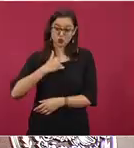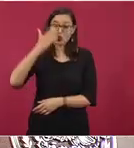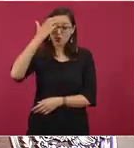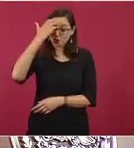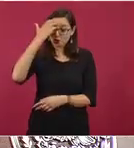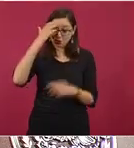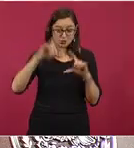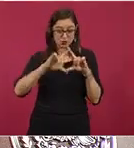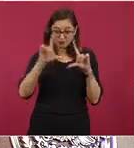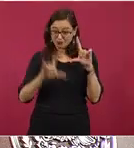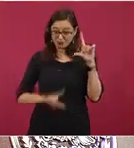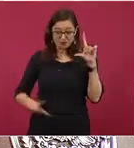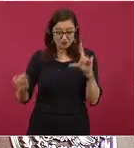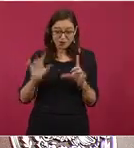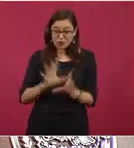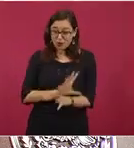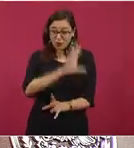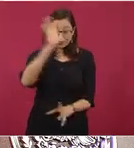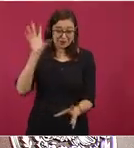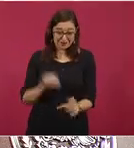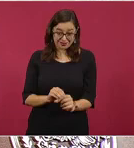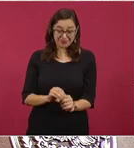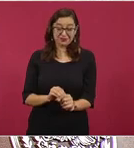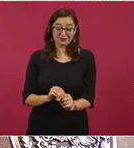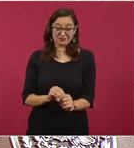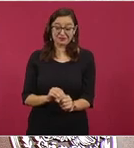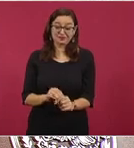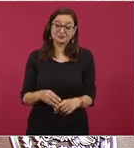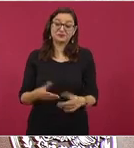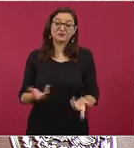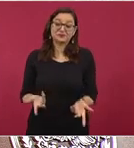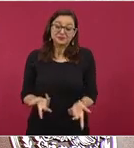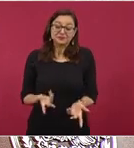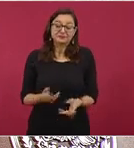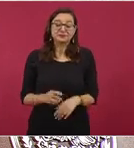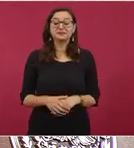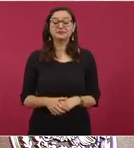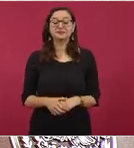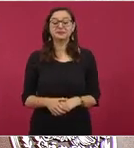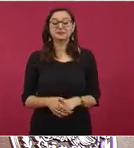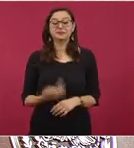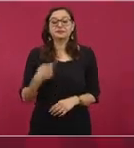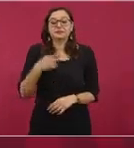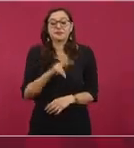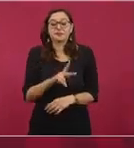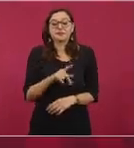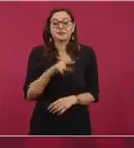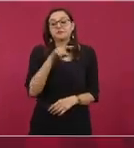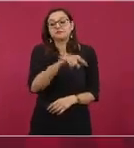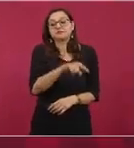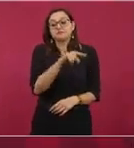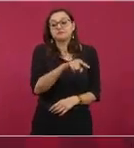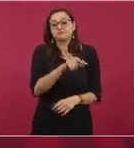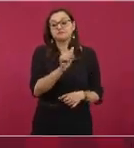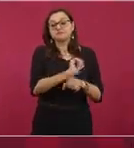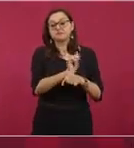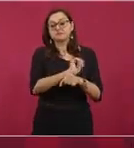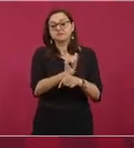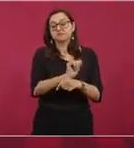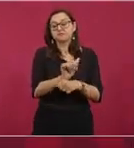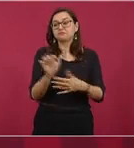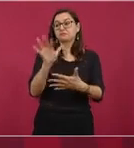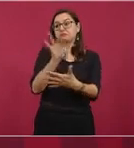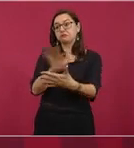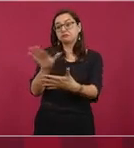decirlo. Pero le hacen el guión, es una actuación